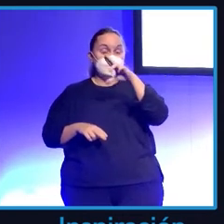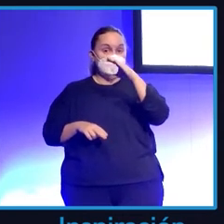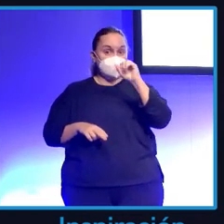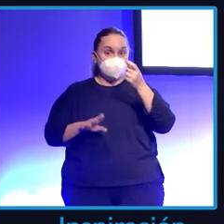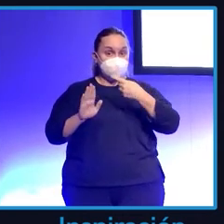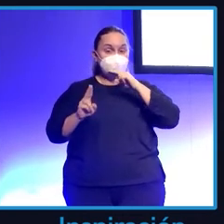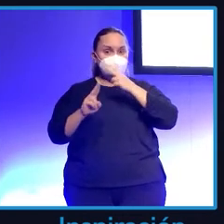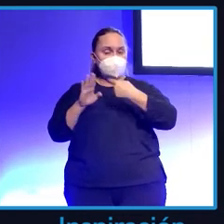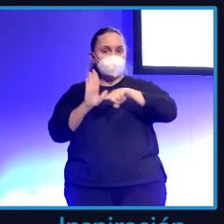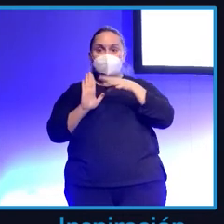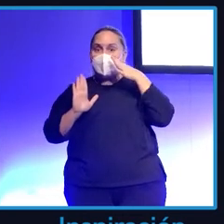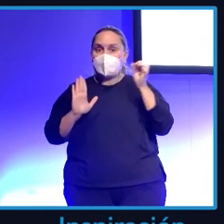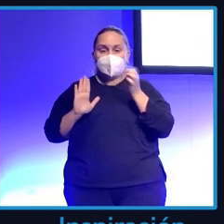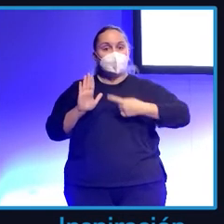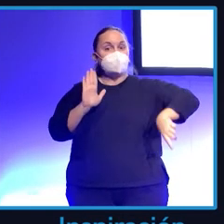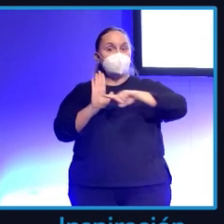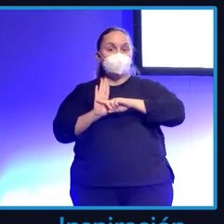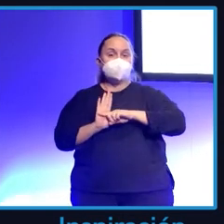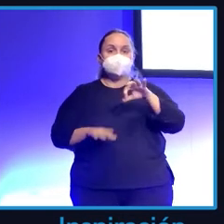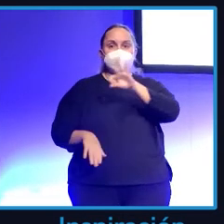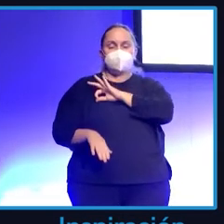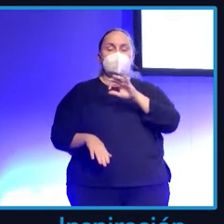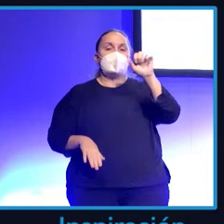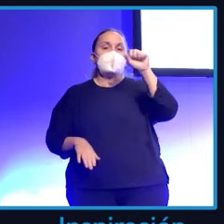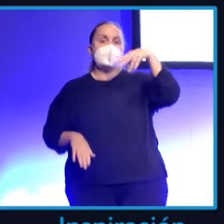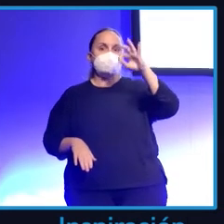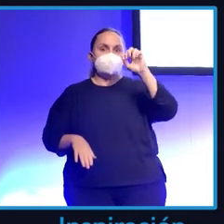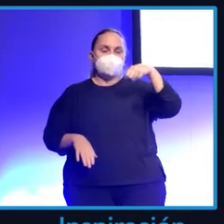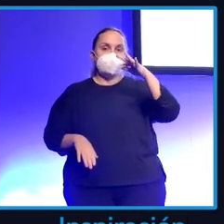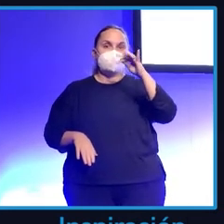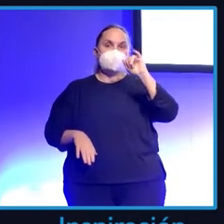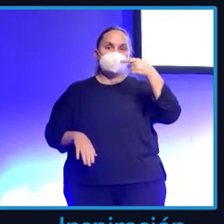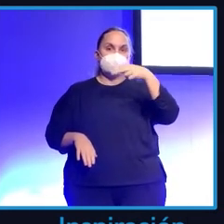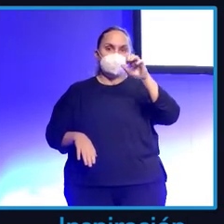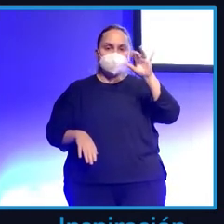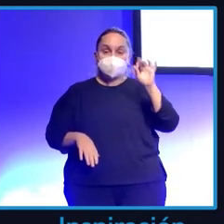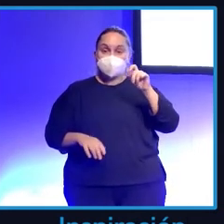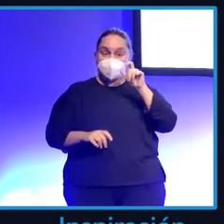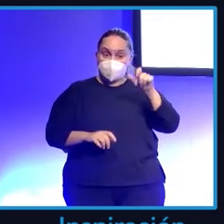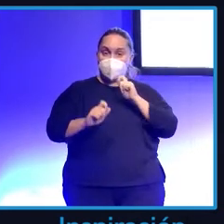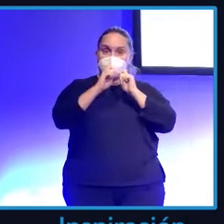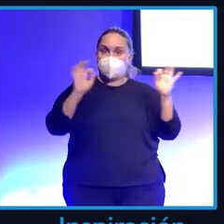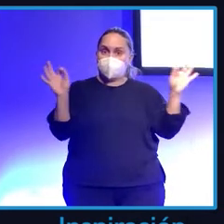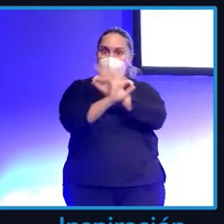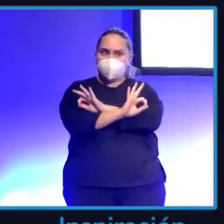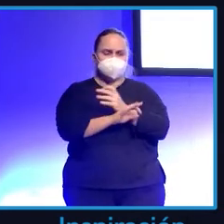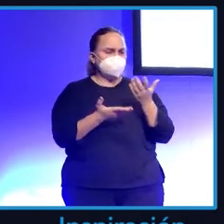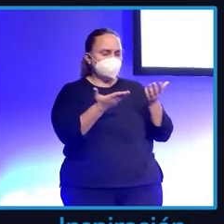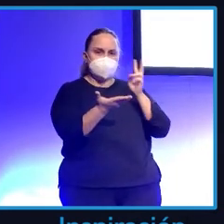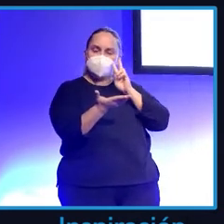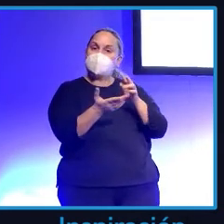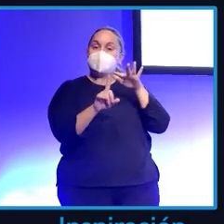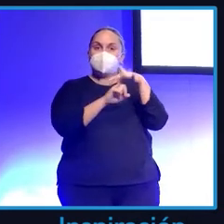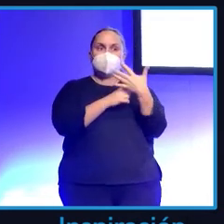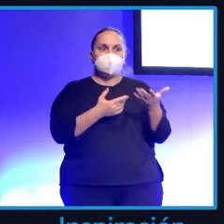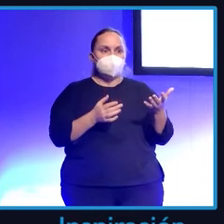este señor, de Antonio Figueras. De repente el periodista se equivocó. Y entonces lo que hicimos, fue muy gracioso porque en una situación en la que